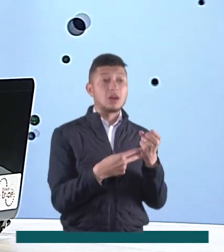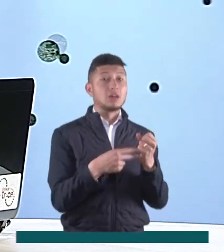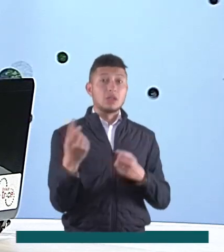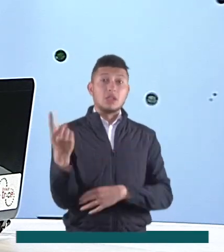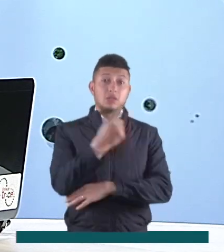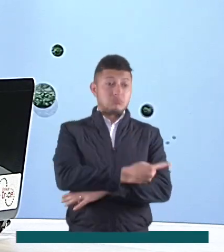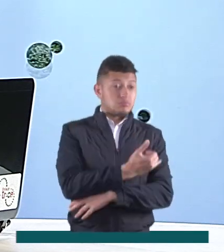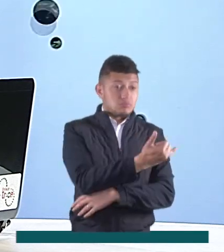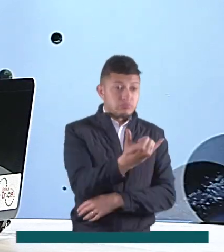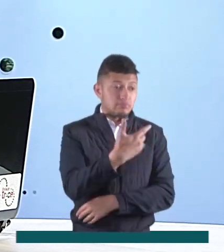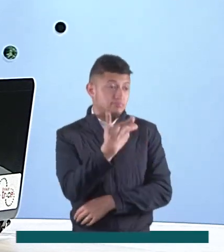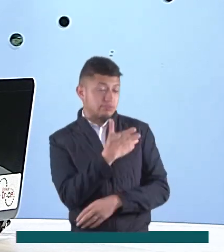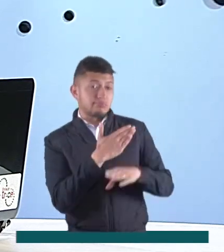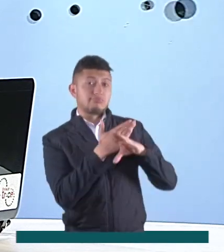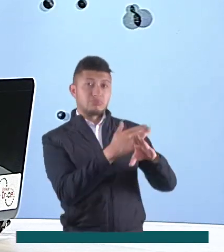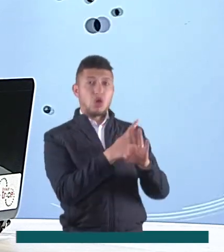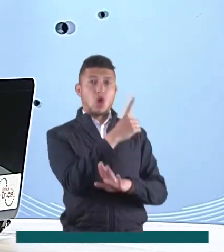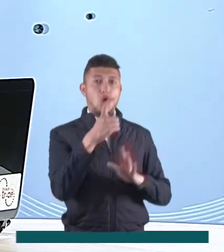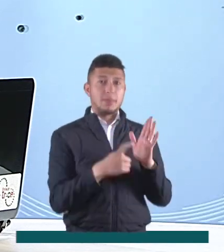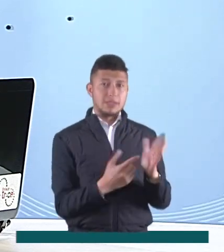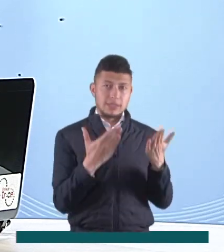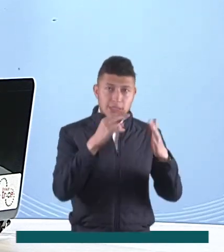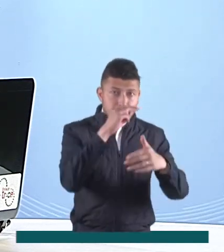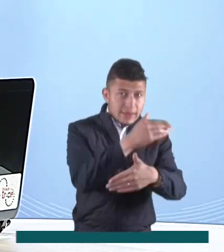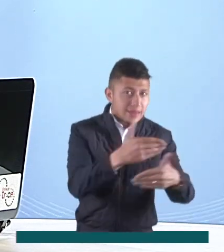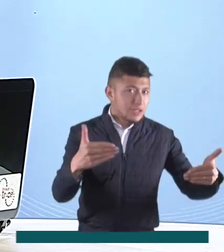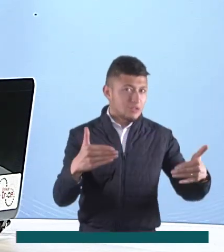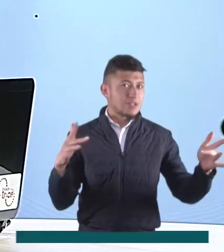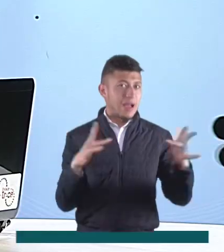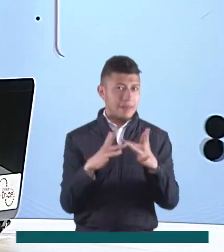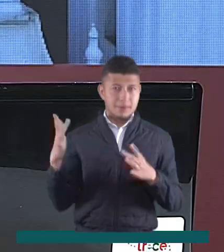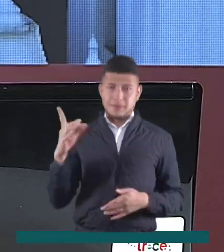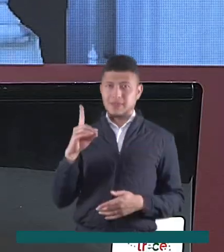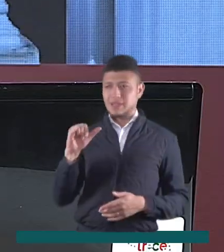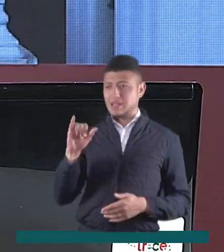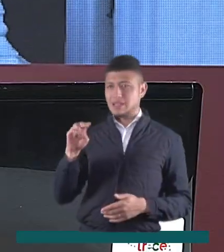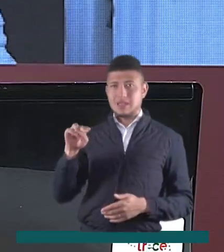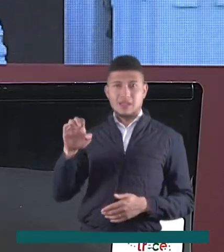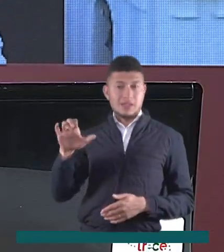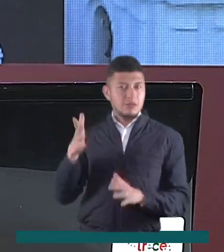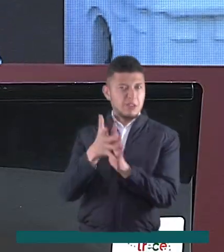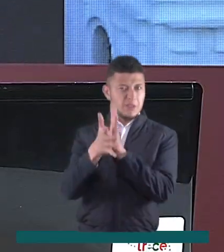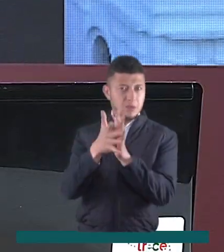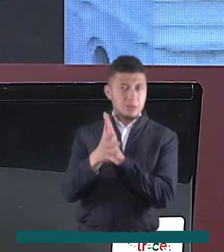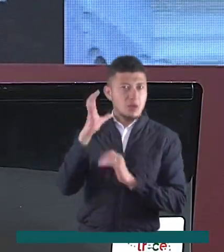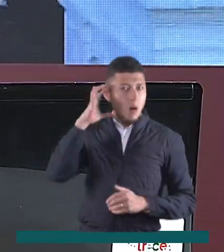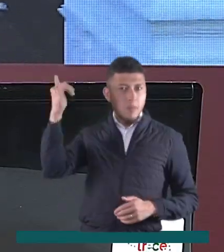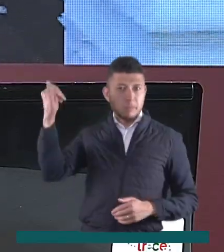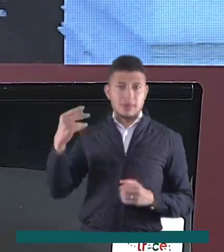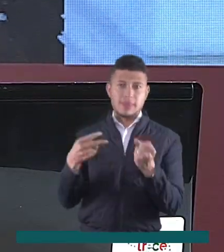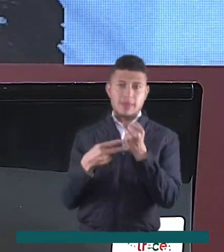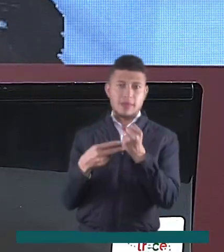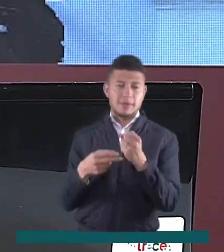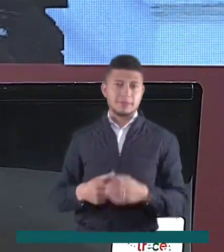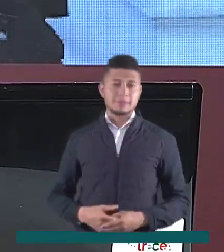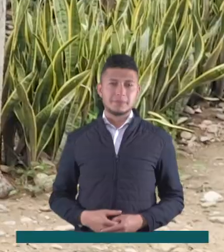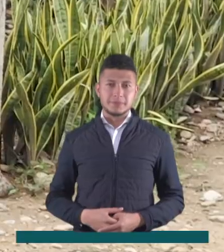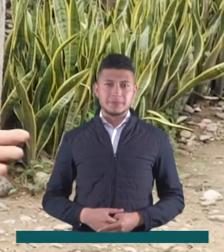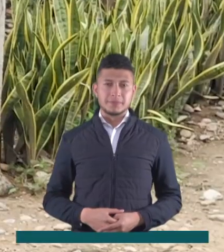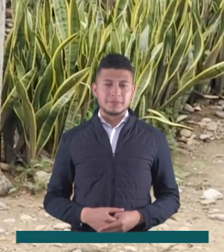La jornada incluye la vacunación para completar el esquema de muchos niños. Dayan Trujillo nos tiene toda la información desde Neiva.